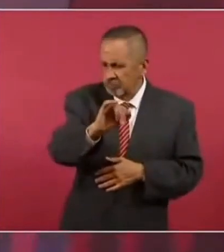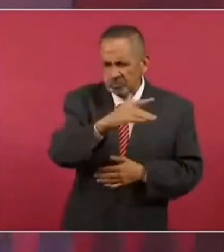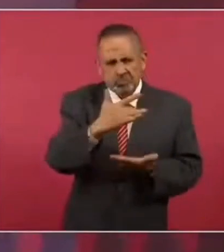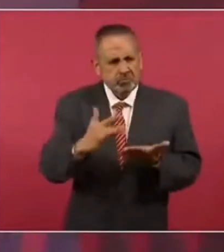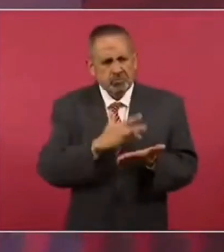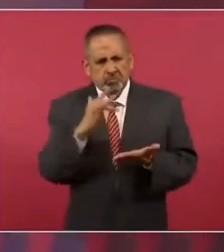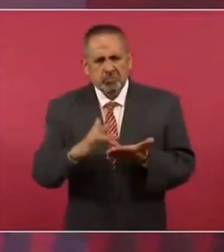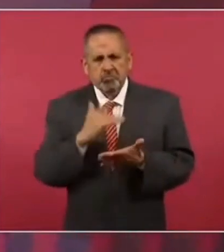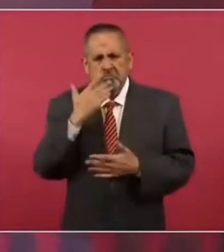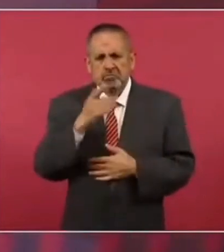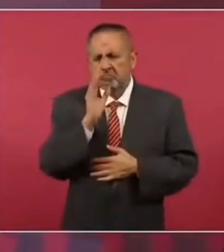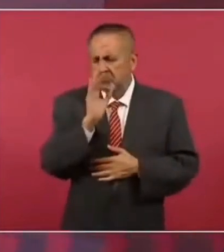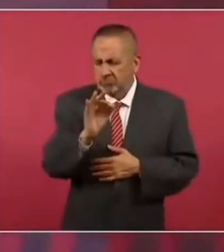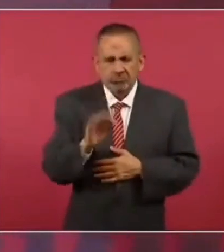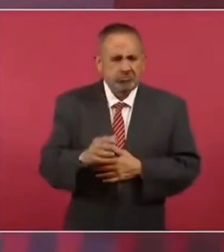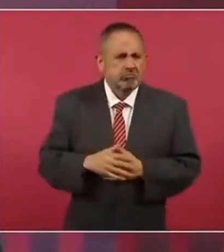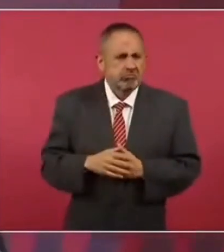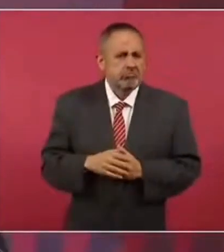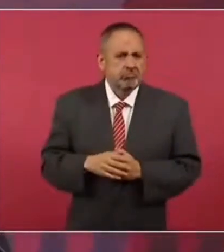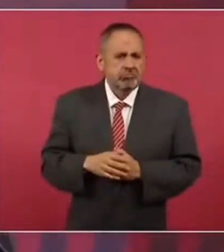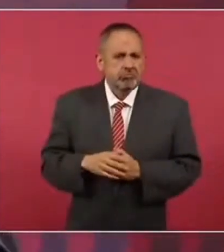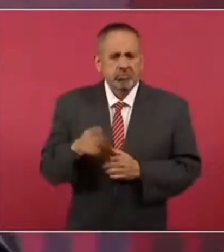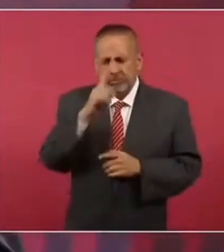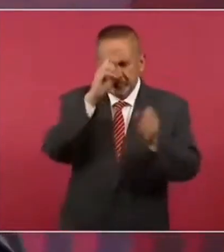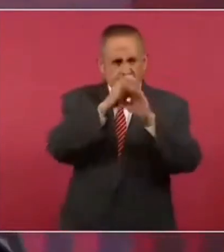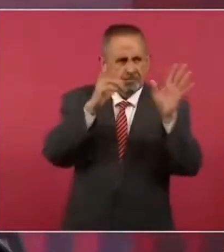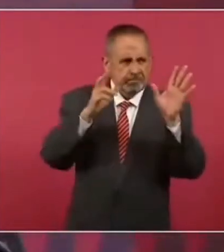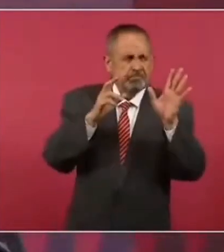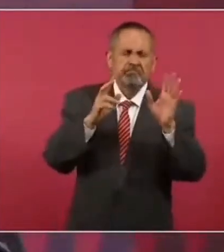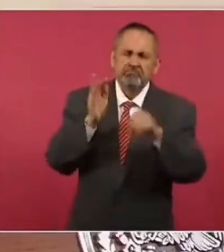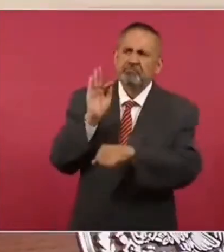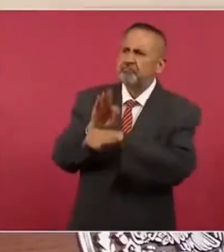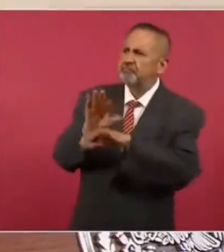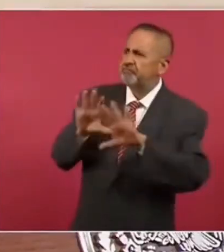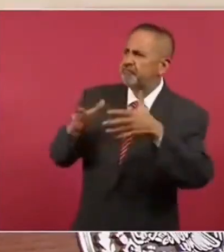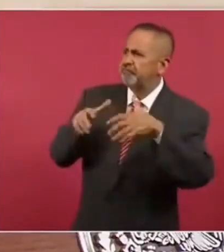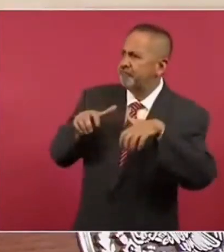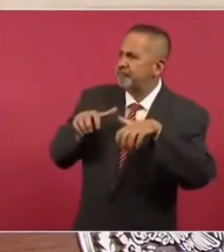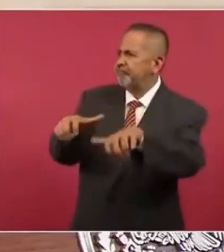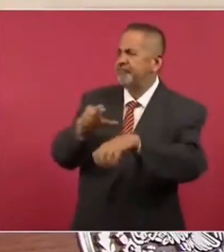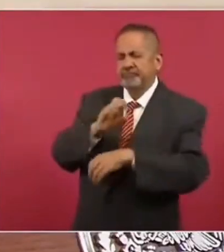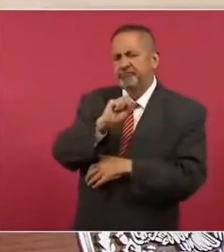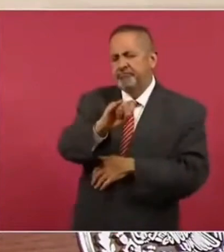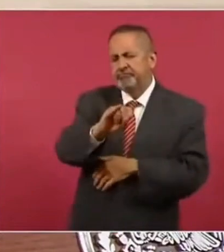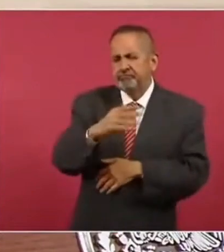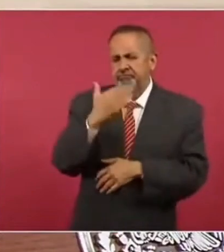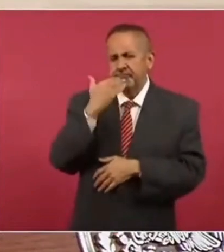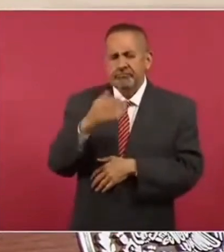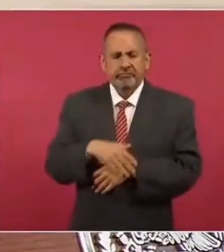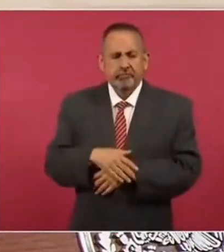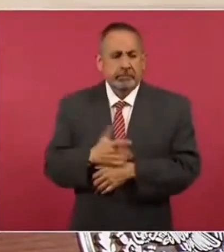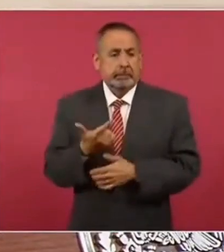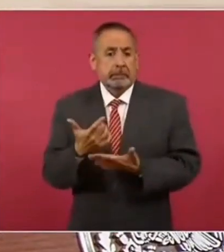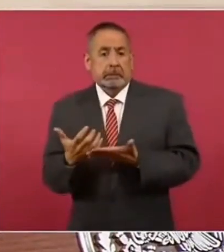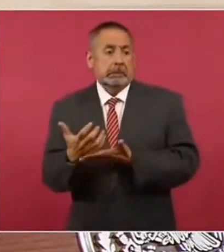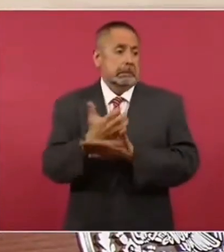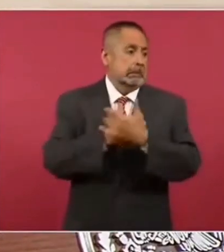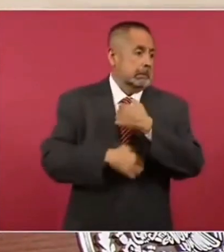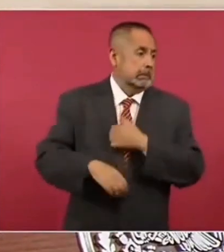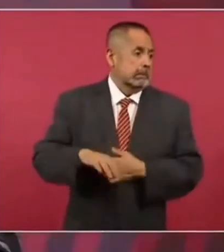Están demostrando tener dimensión social y no solo les importa el lucro.